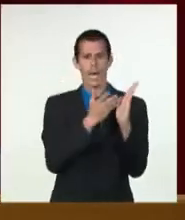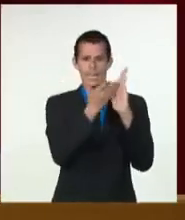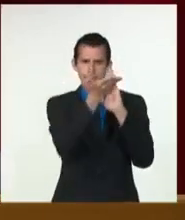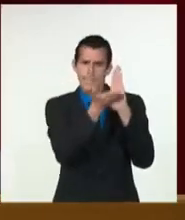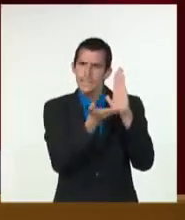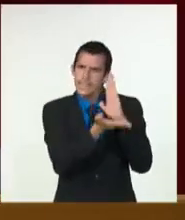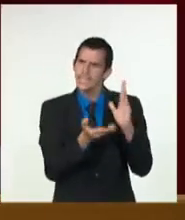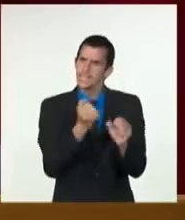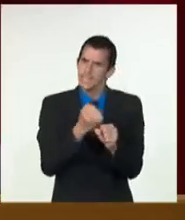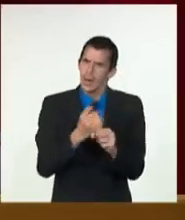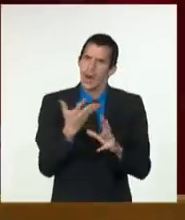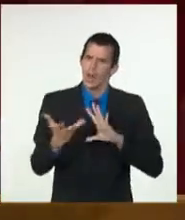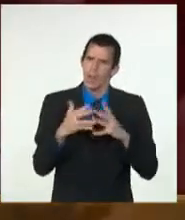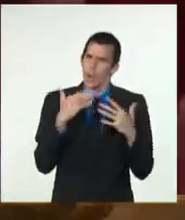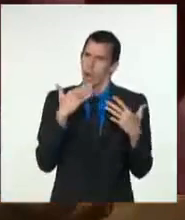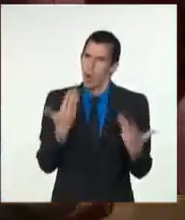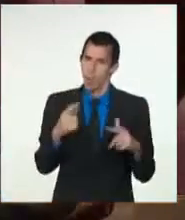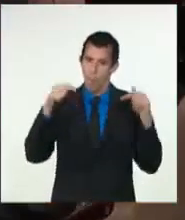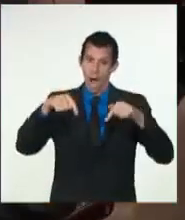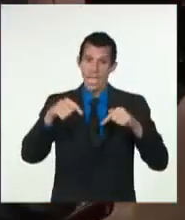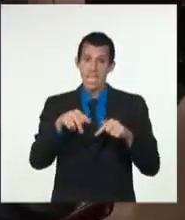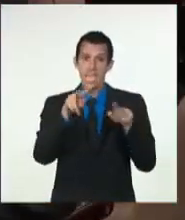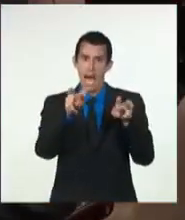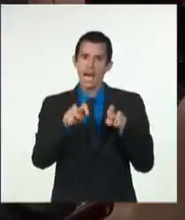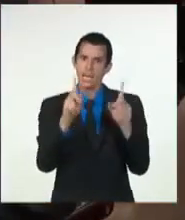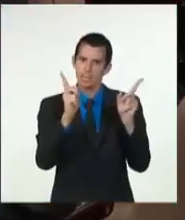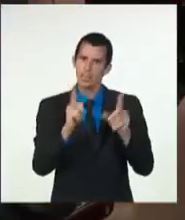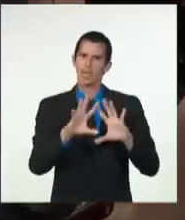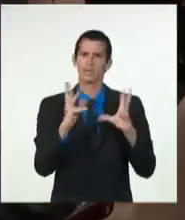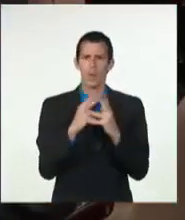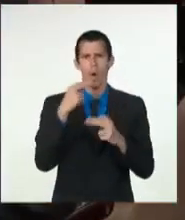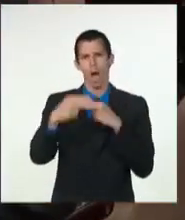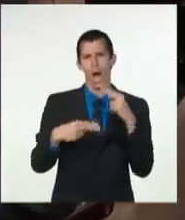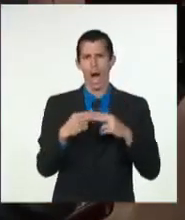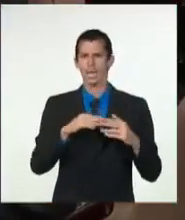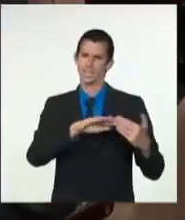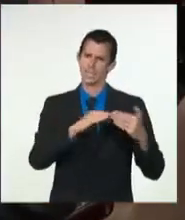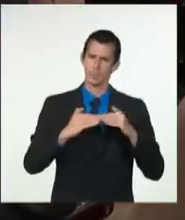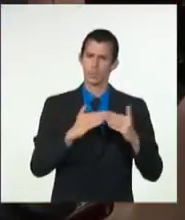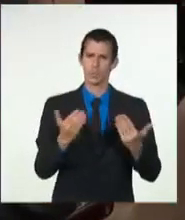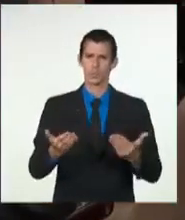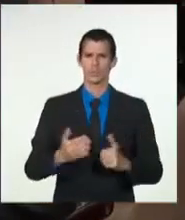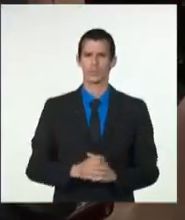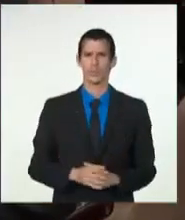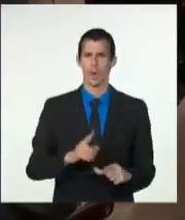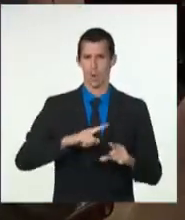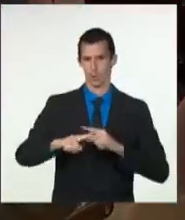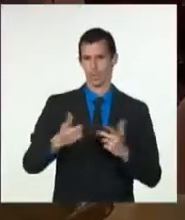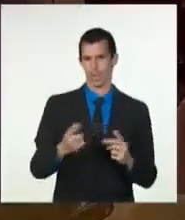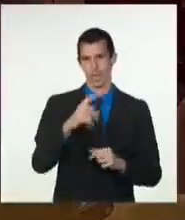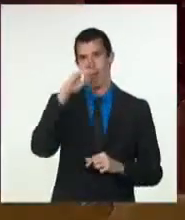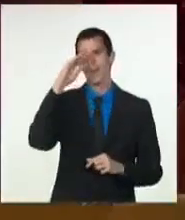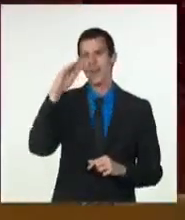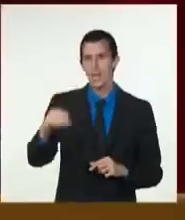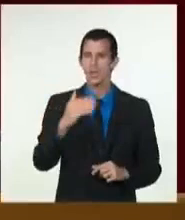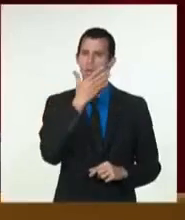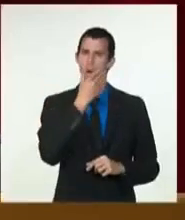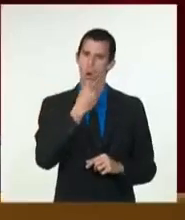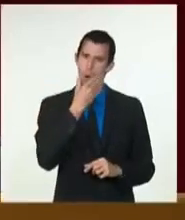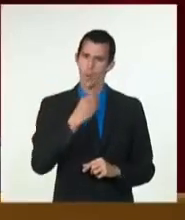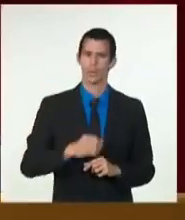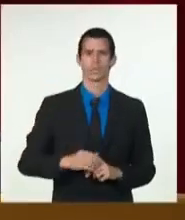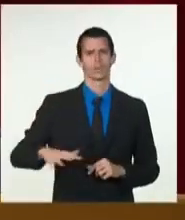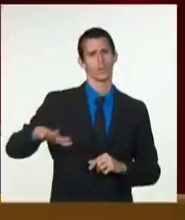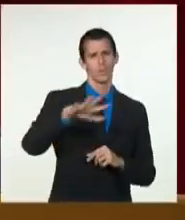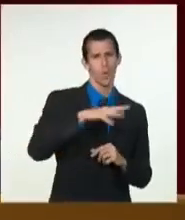es el debate y aprobación de la política para la atención a la niñez, la adolescencia y las juventudes.